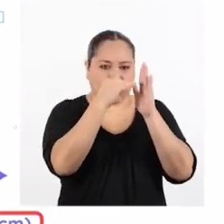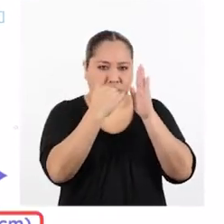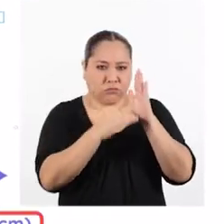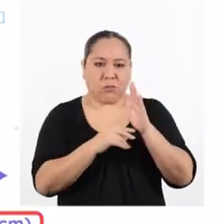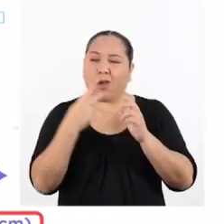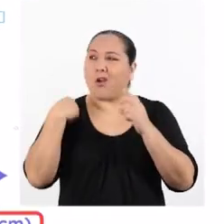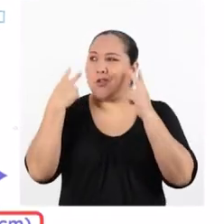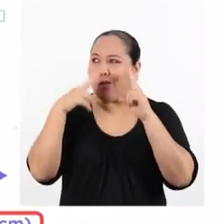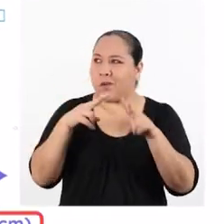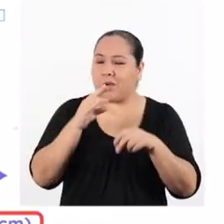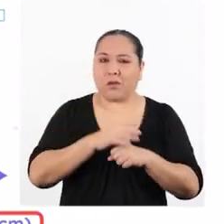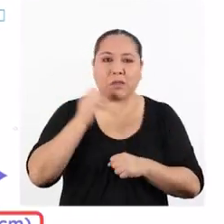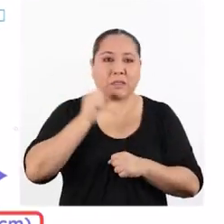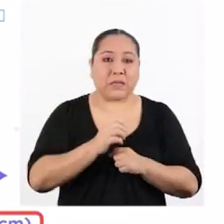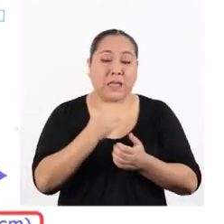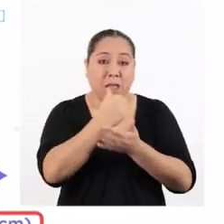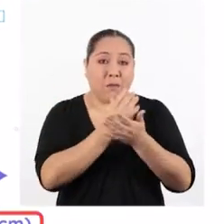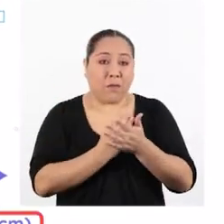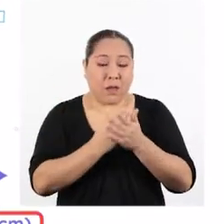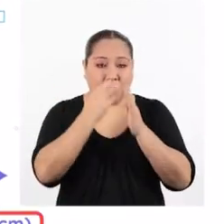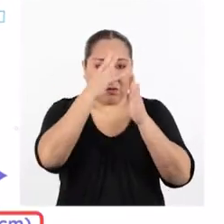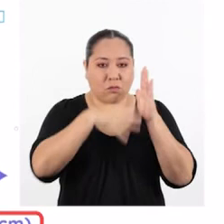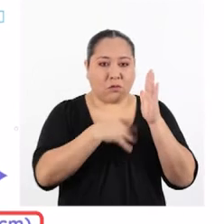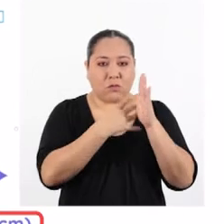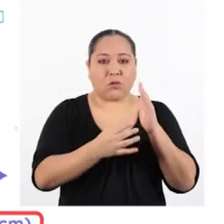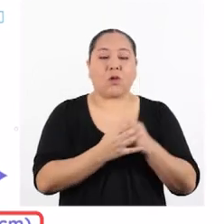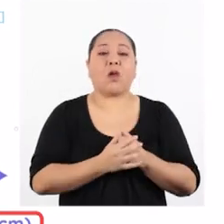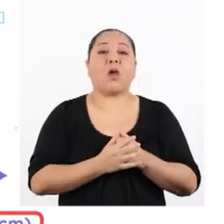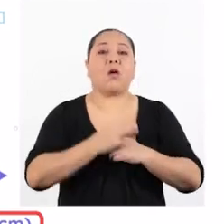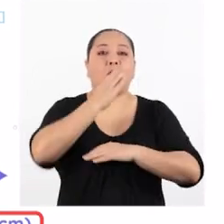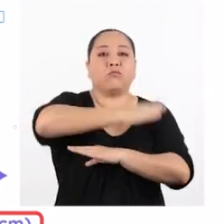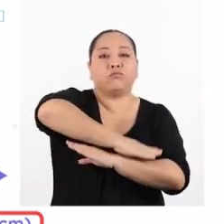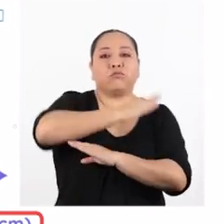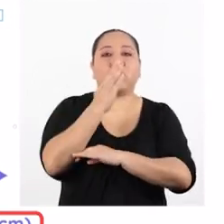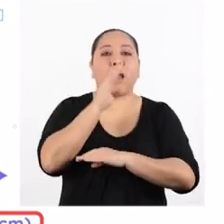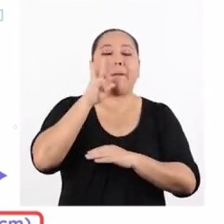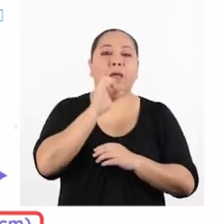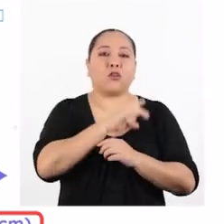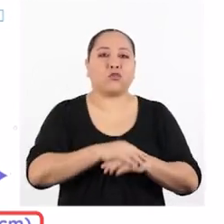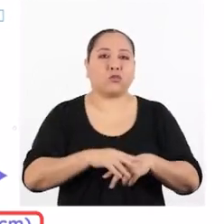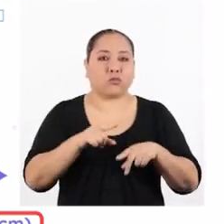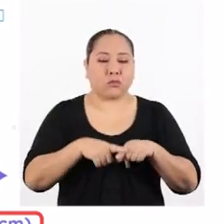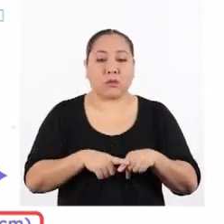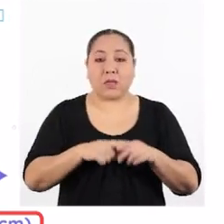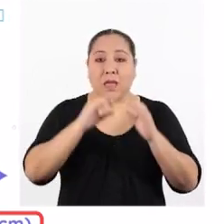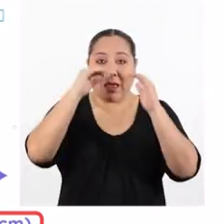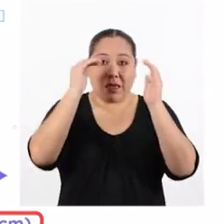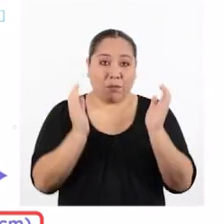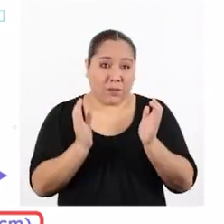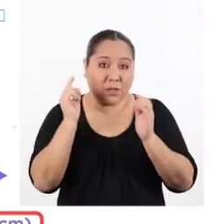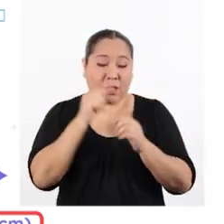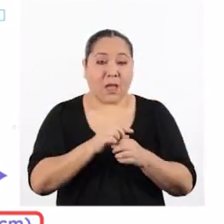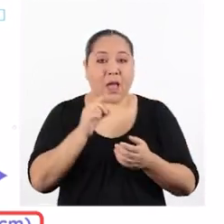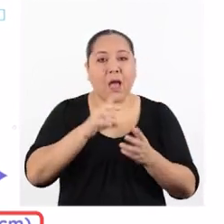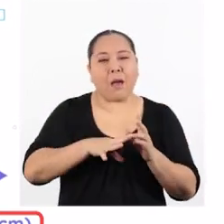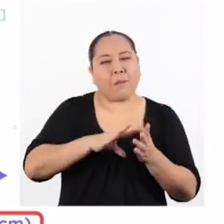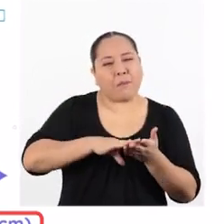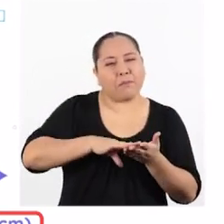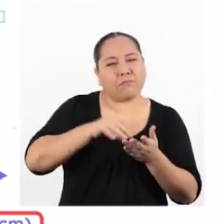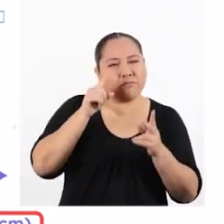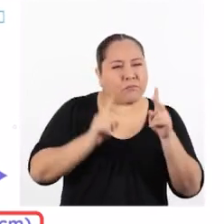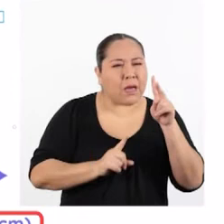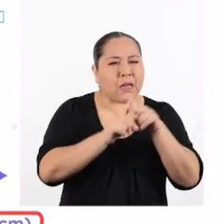Lo veo. En el eje horizontal, el nombre es brazo de resistencia y entre paréntesis aparece la unidad de medida,